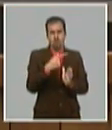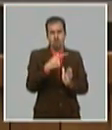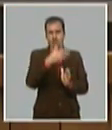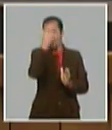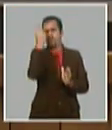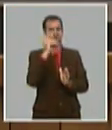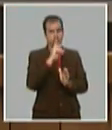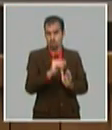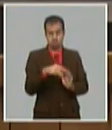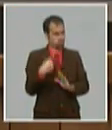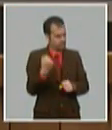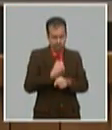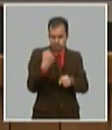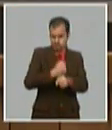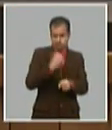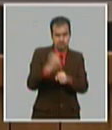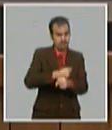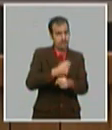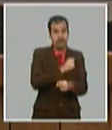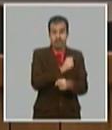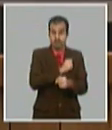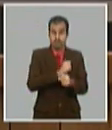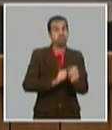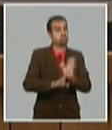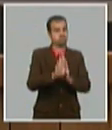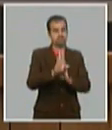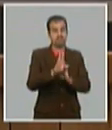pero llegó la COVID